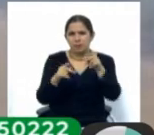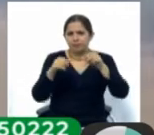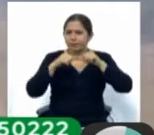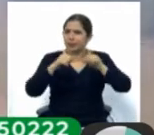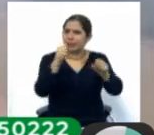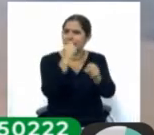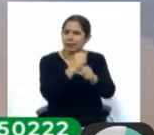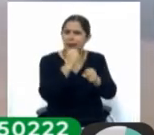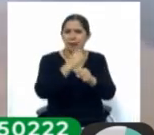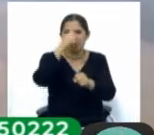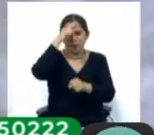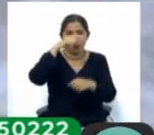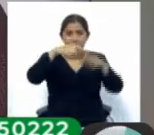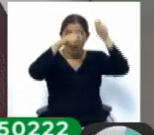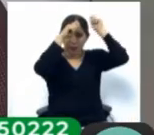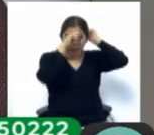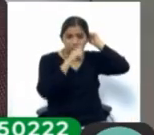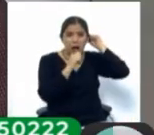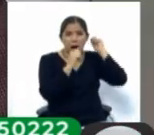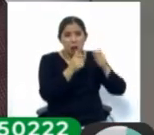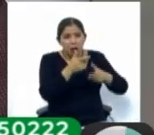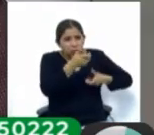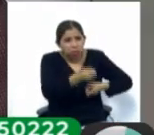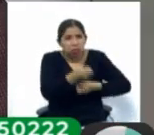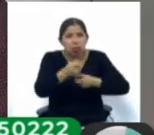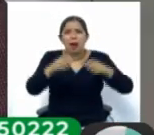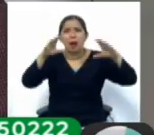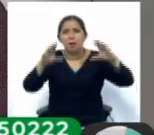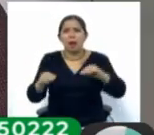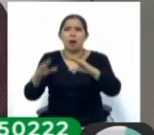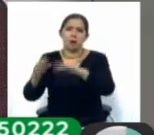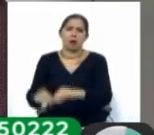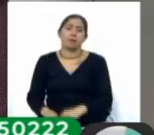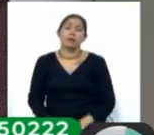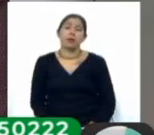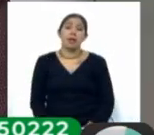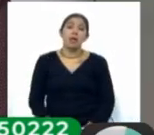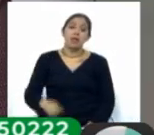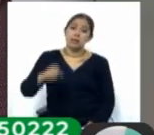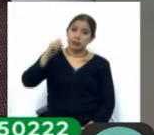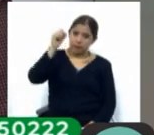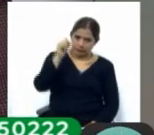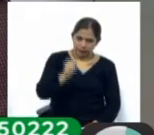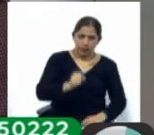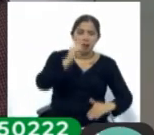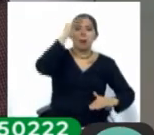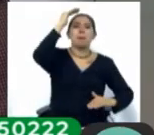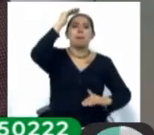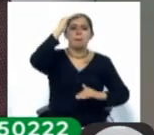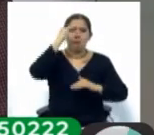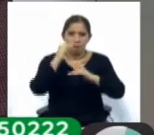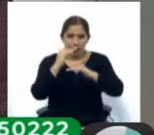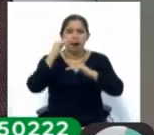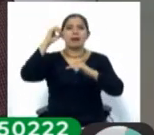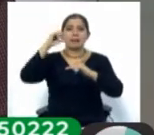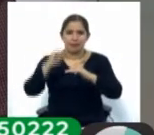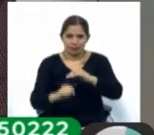sofocación de los incendios. Ha bajado la intensidad, sin embargo sigue la emergencia.